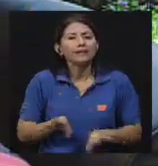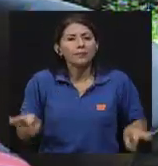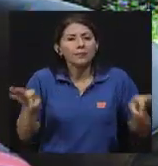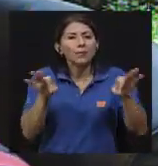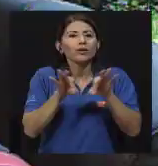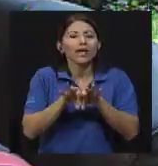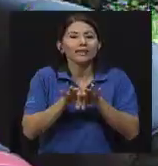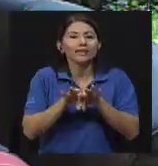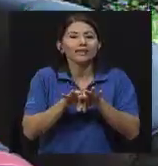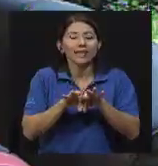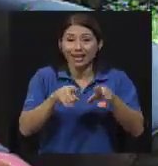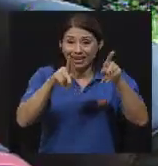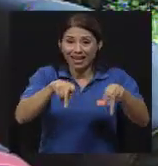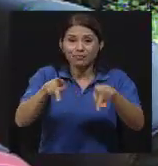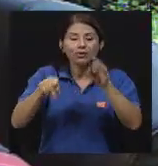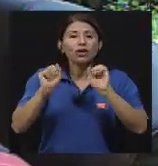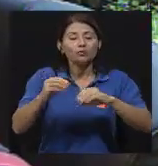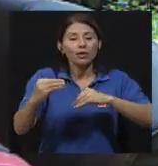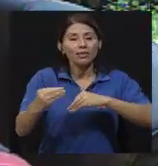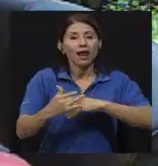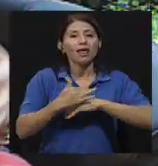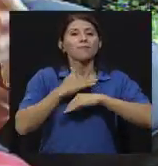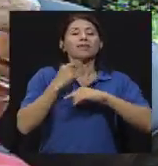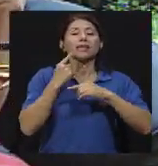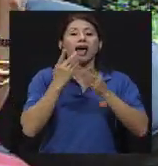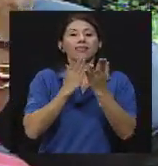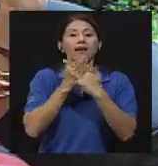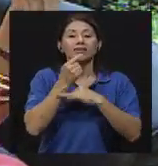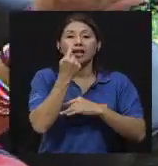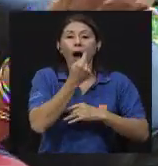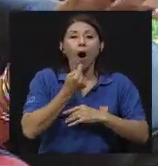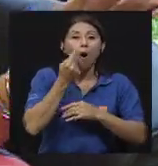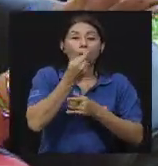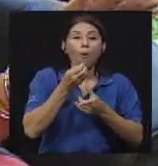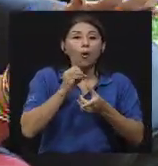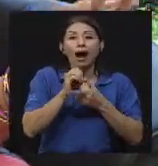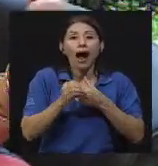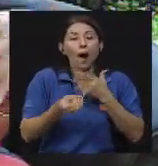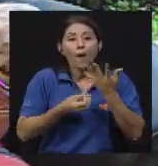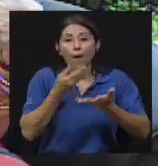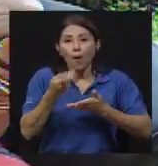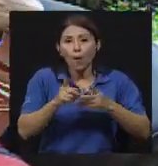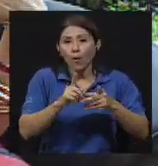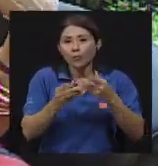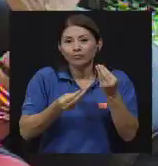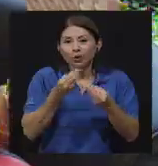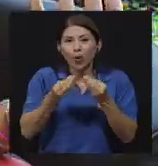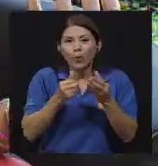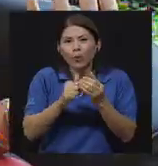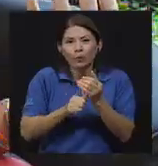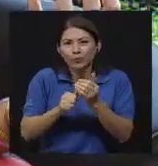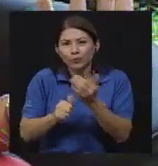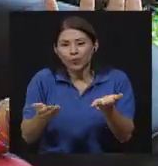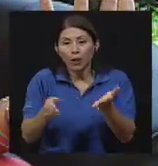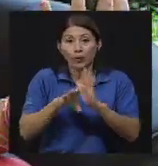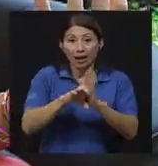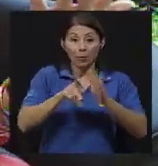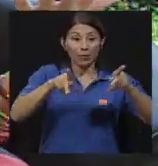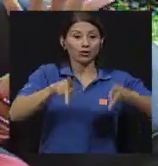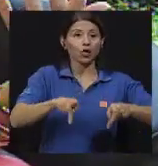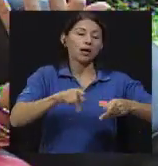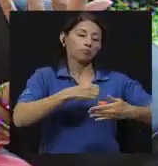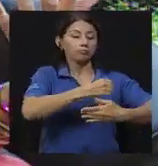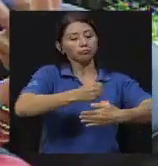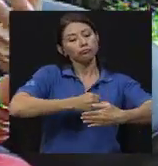a través de la ruta oral fecal. ¿Qué quiere decir eso? Hay una persona que está cocinando, que tiene una bacteria patógena en su intestino,